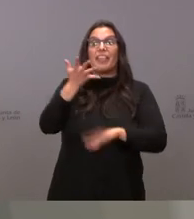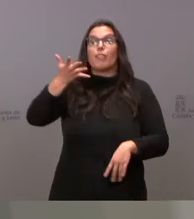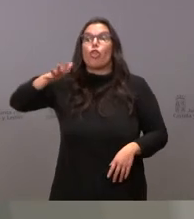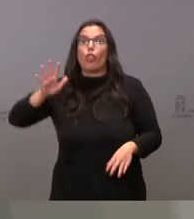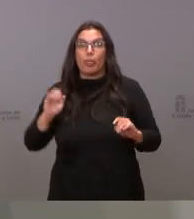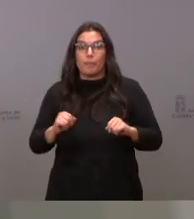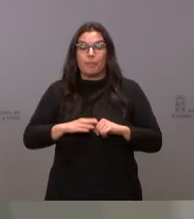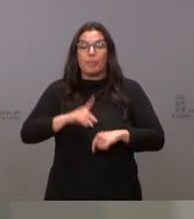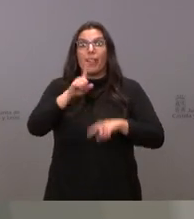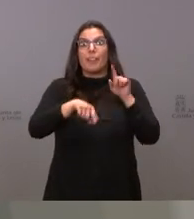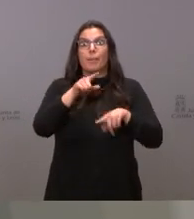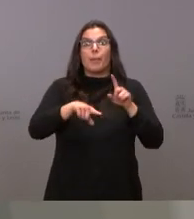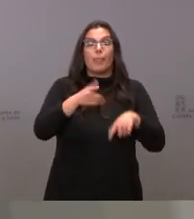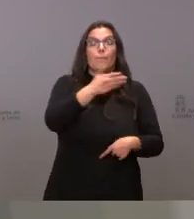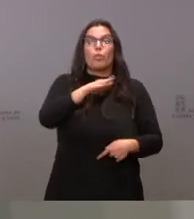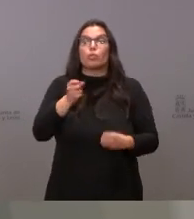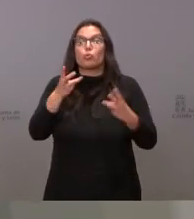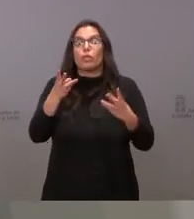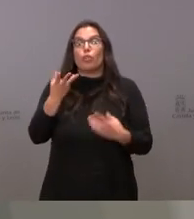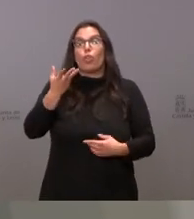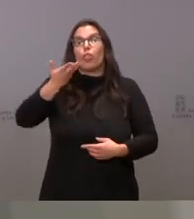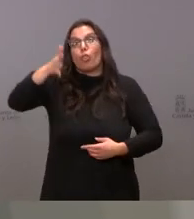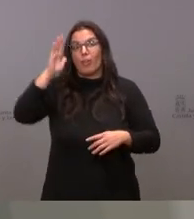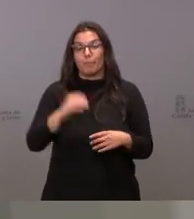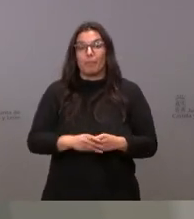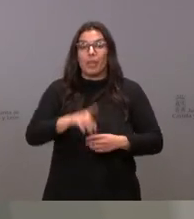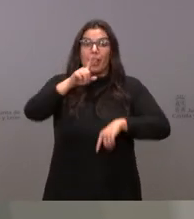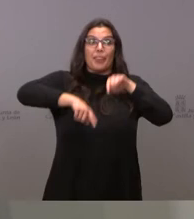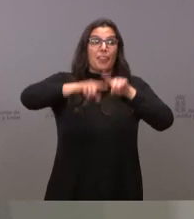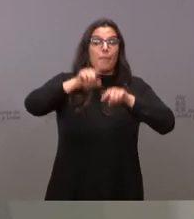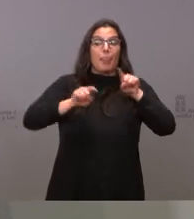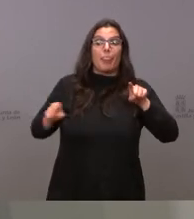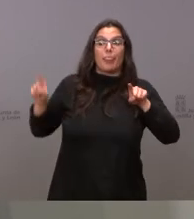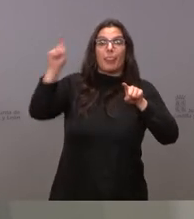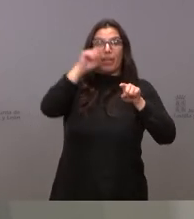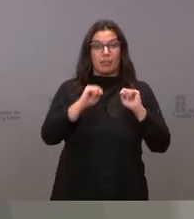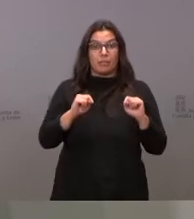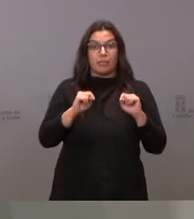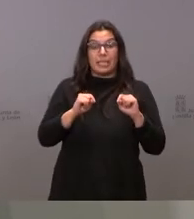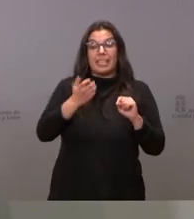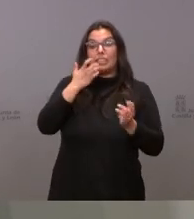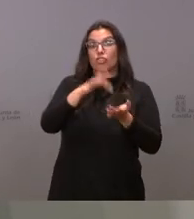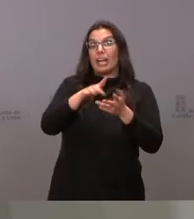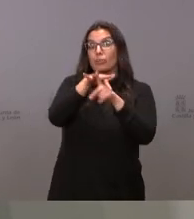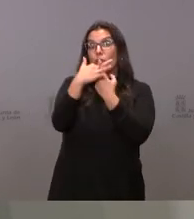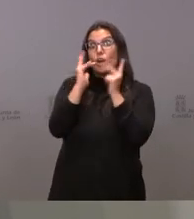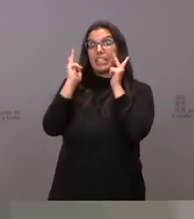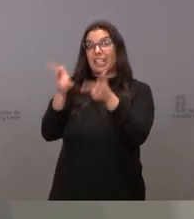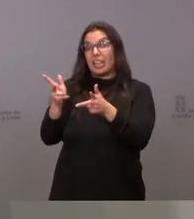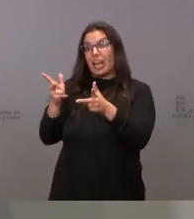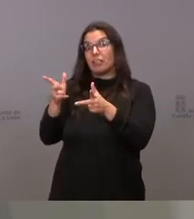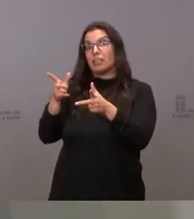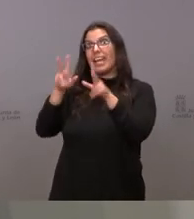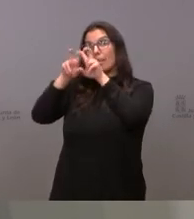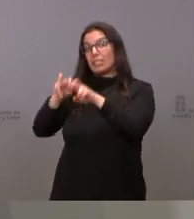depende de dónde caiga la mortalidad, depende de dónde caiga. Es decir, lo que ha ocurrido en las residencias en Madrid, no,